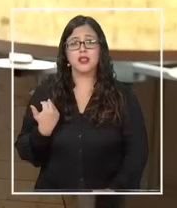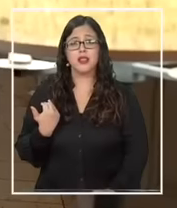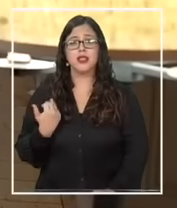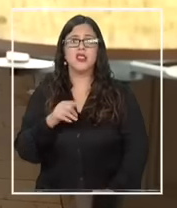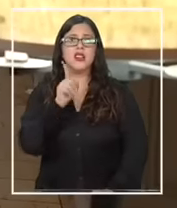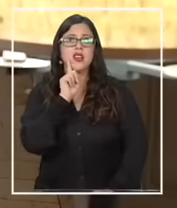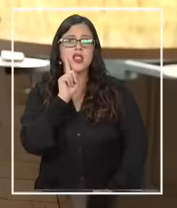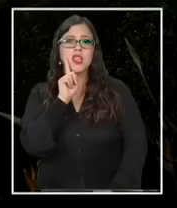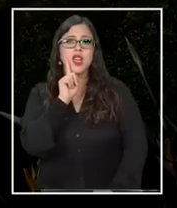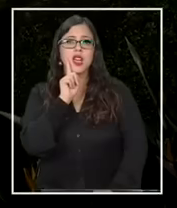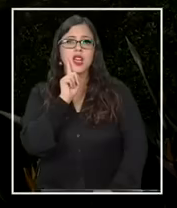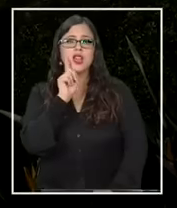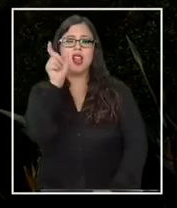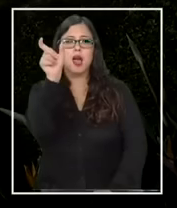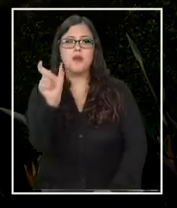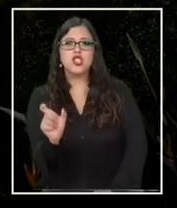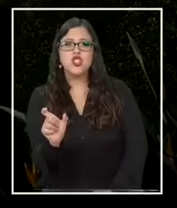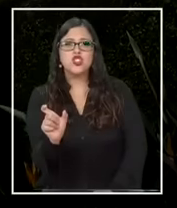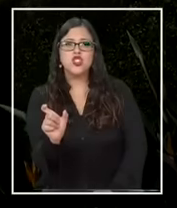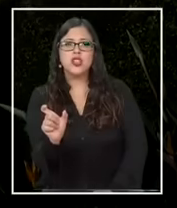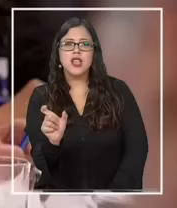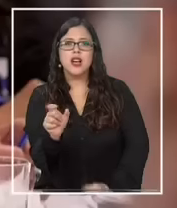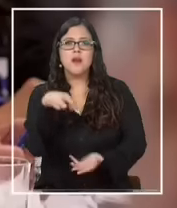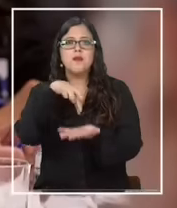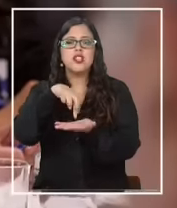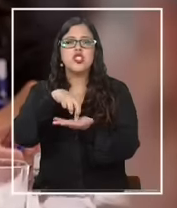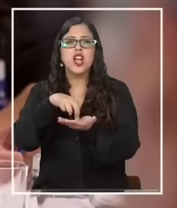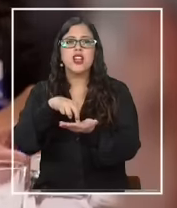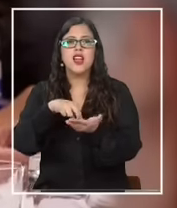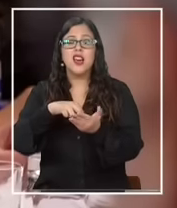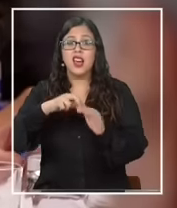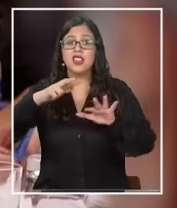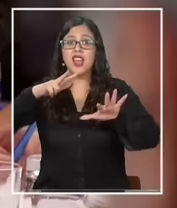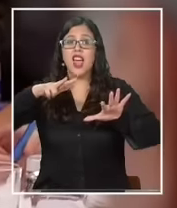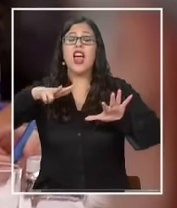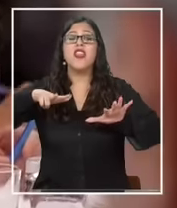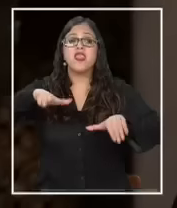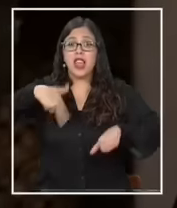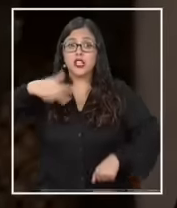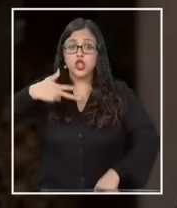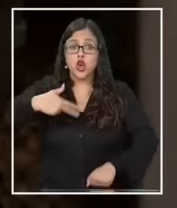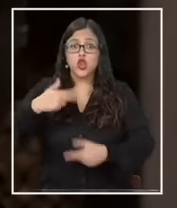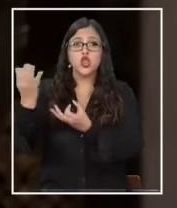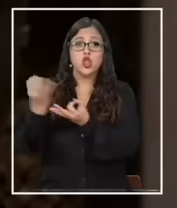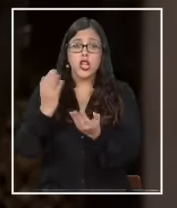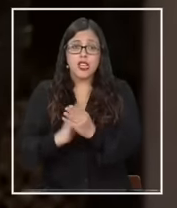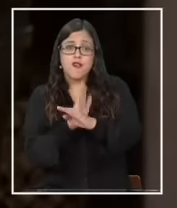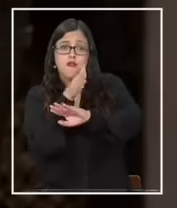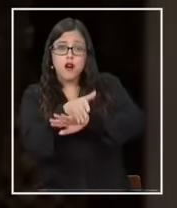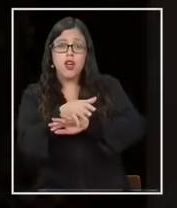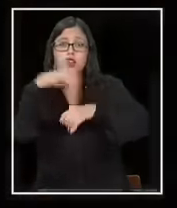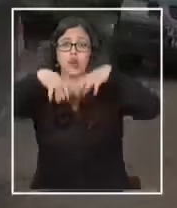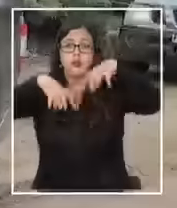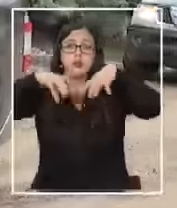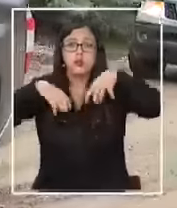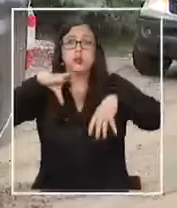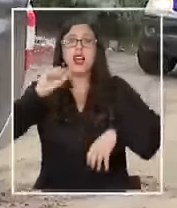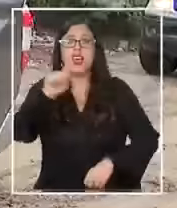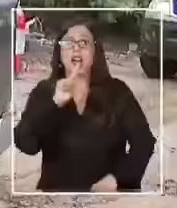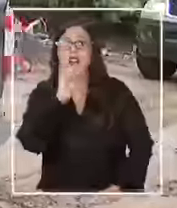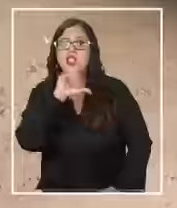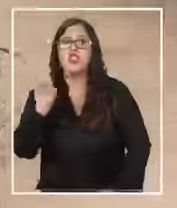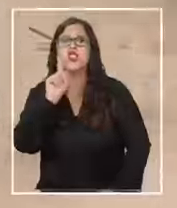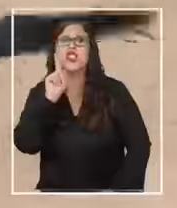quién es la persona quién es ese parlamentario entre los 18 que asistieron a la reunión con el presidente en Cerro Castillo quién